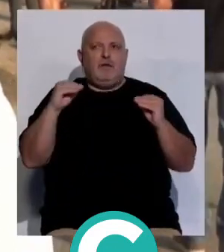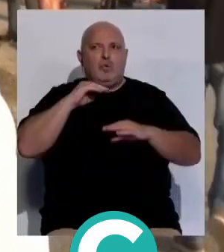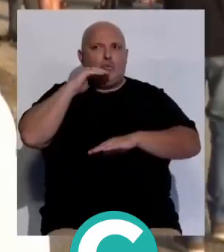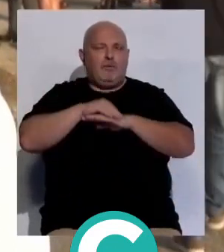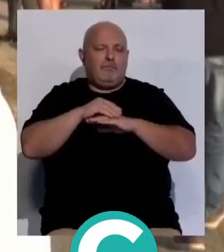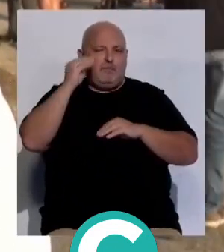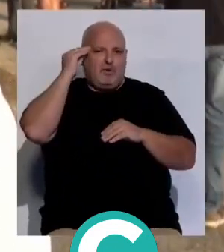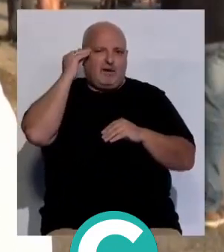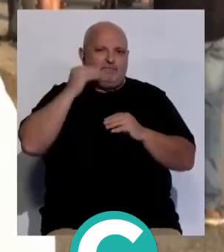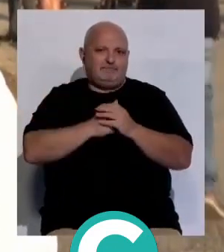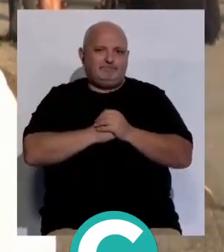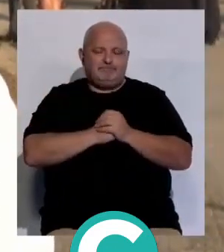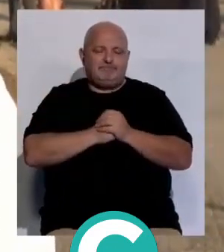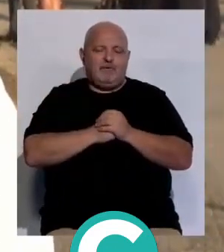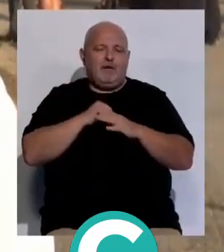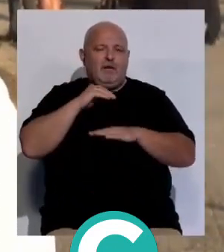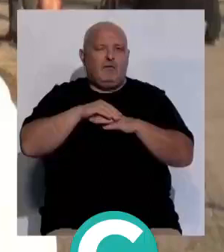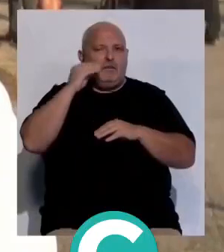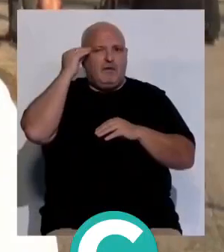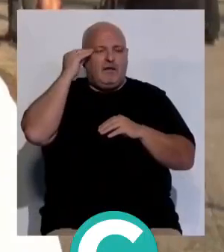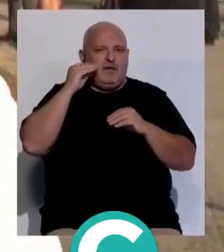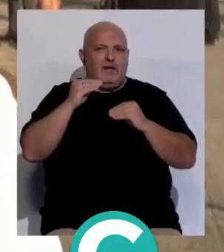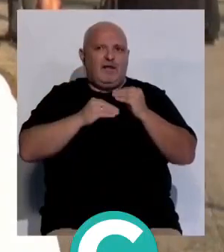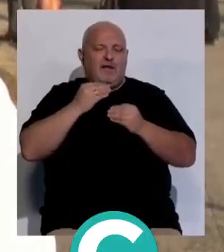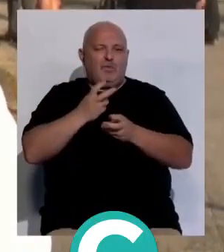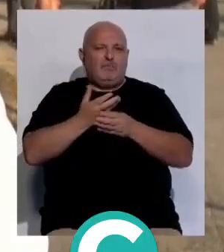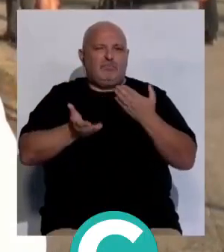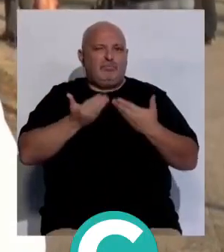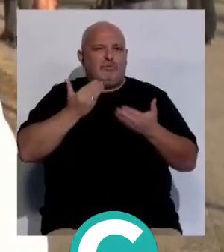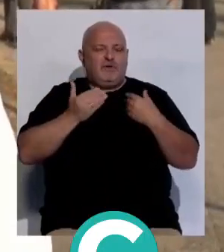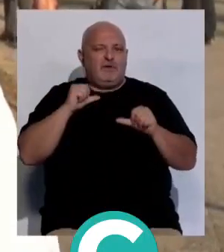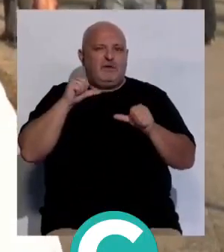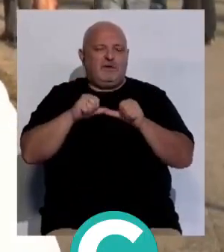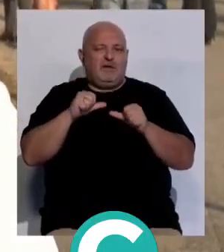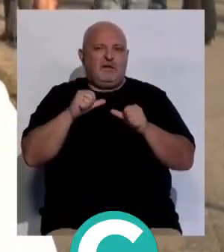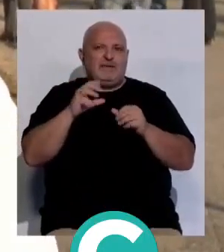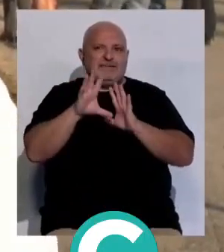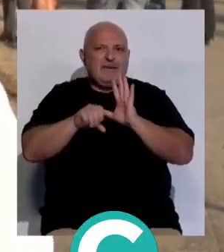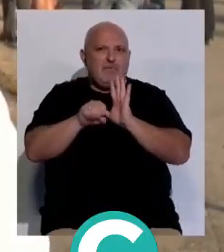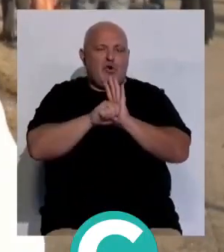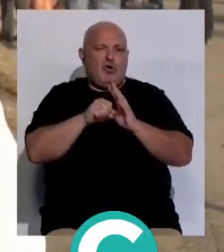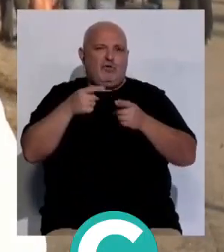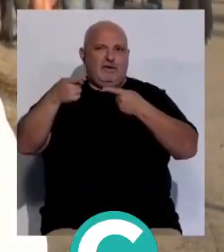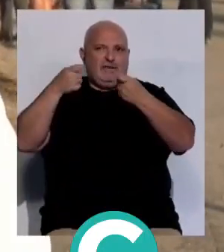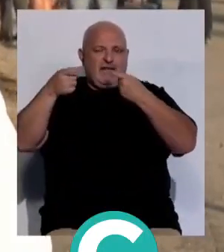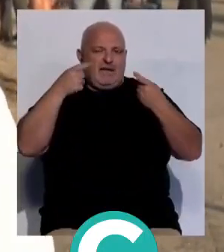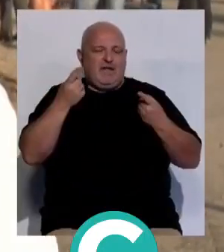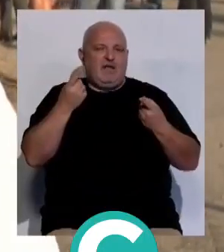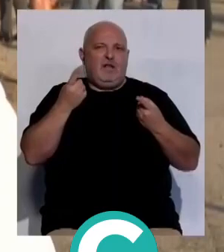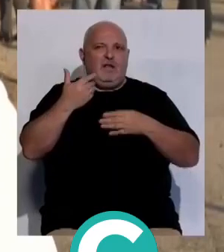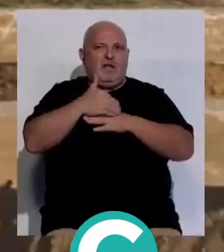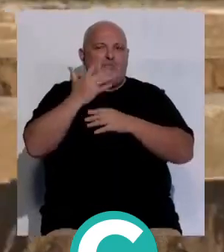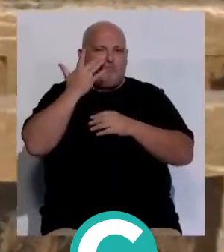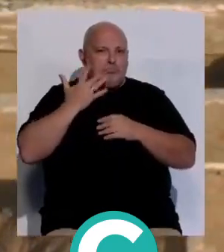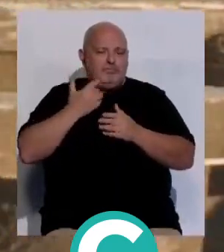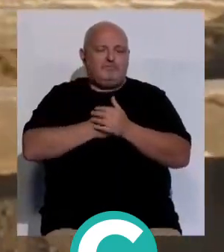cumple con la memoria. Cumplir con la memoria es llevar a cabo estas exhumaciones, cumplir con la memoria es retirar la simbología, cumplir con la memoria es tener un callejero